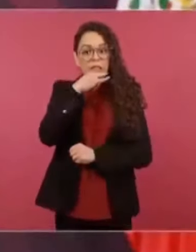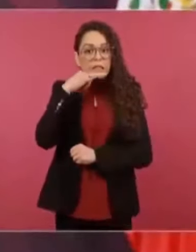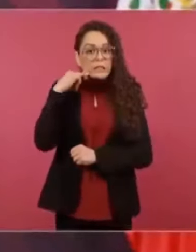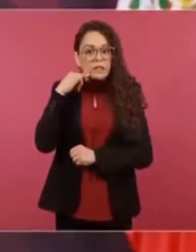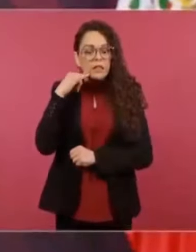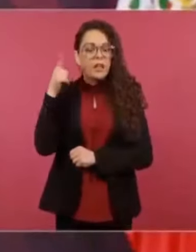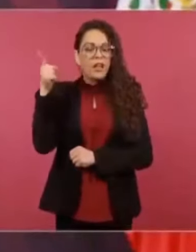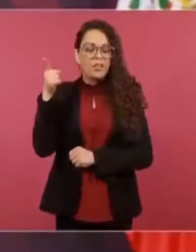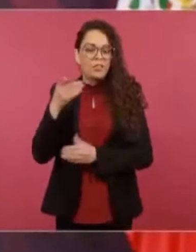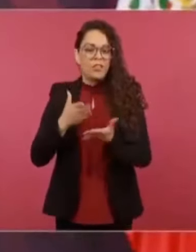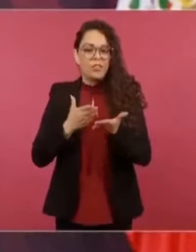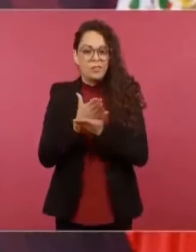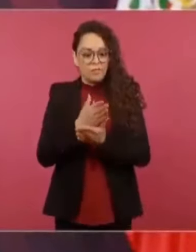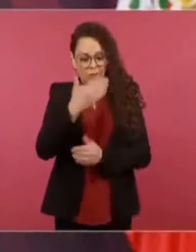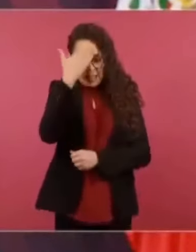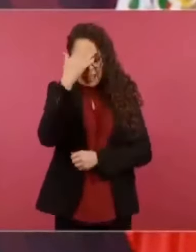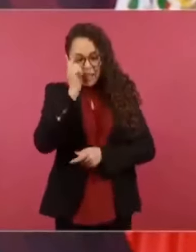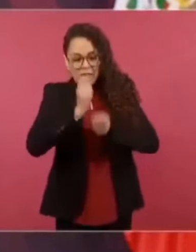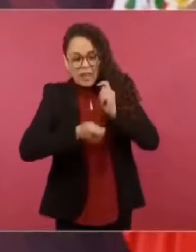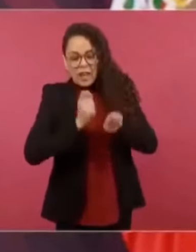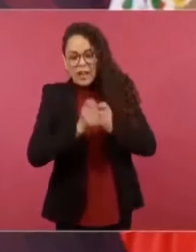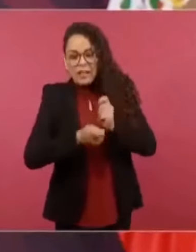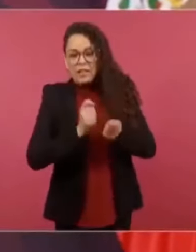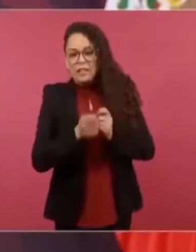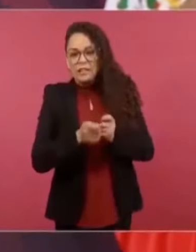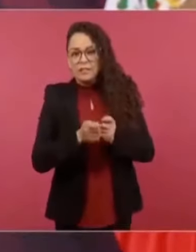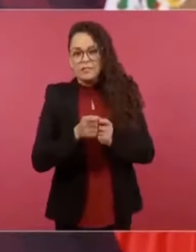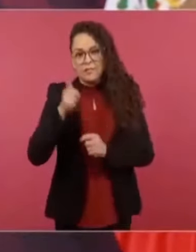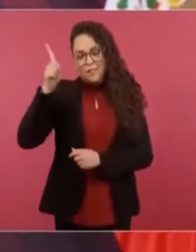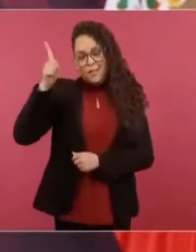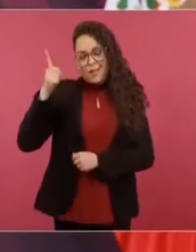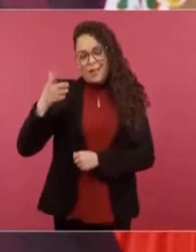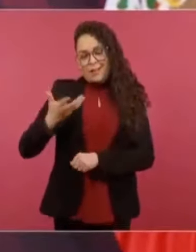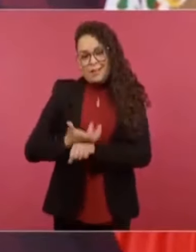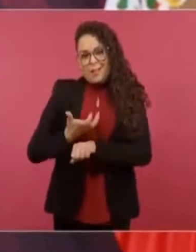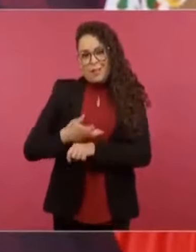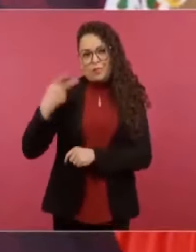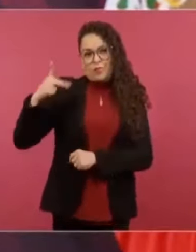entonces del gobierno de Estados Unidos.